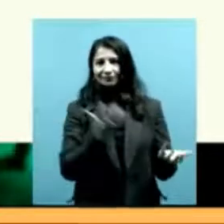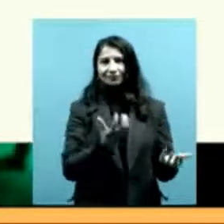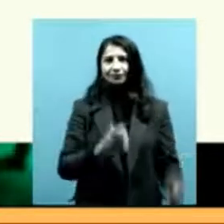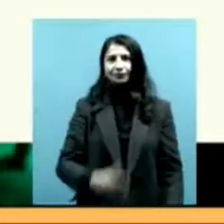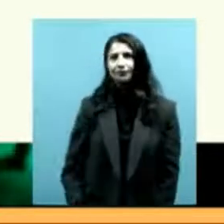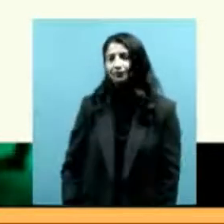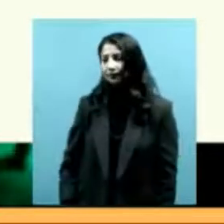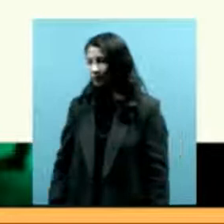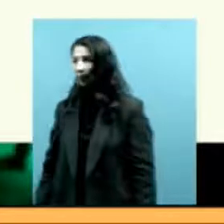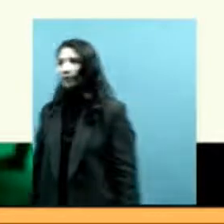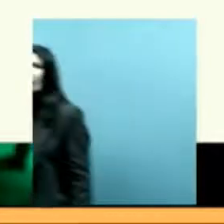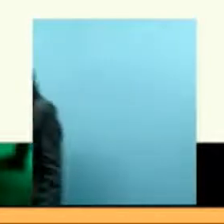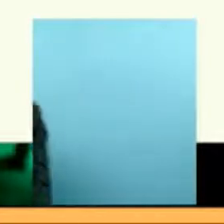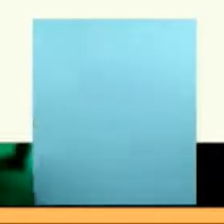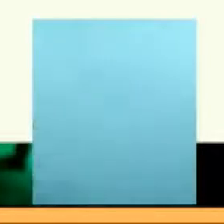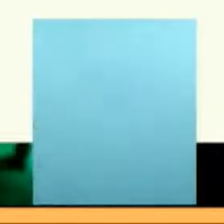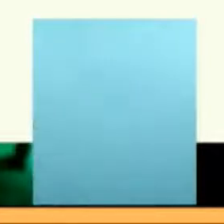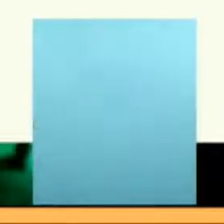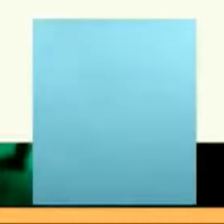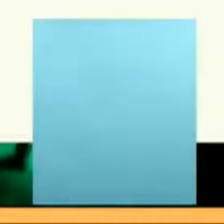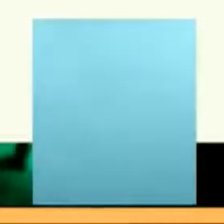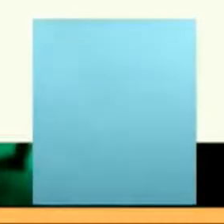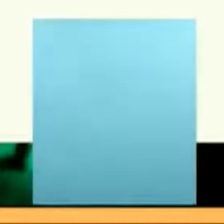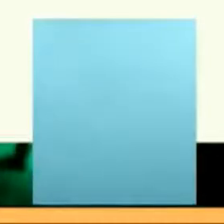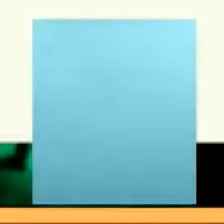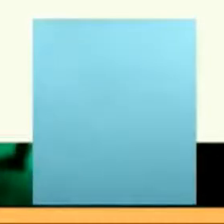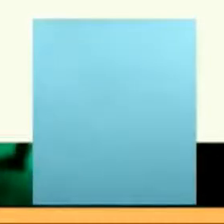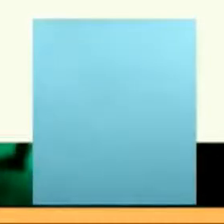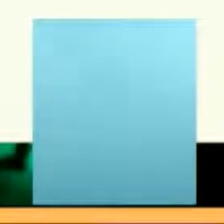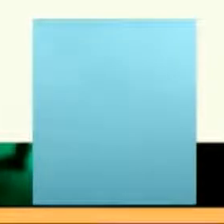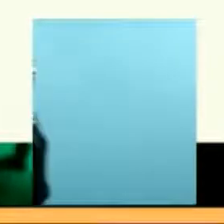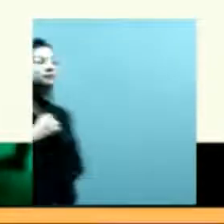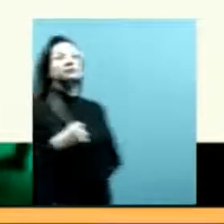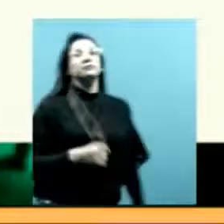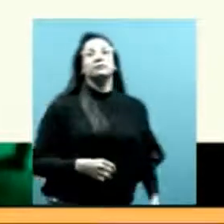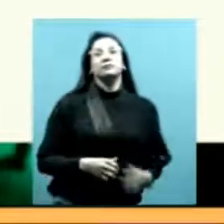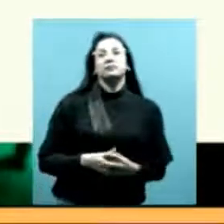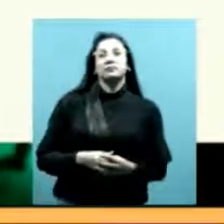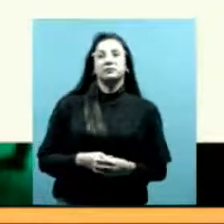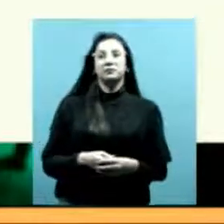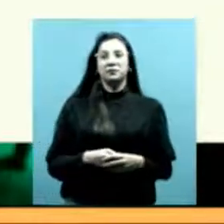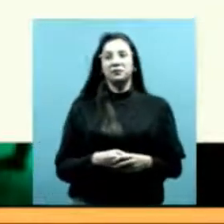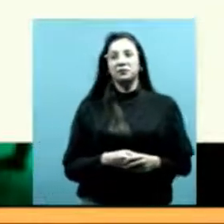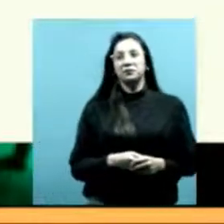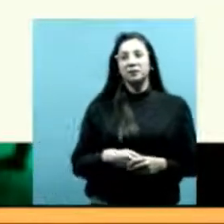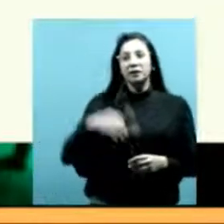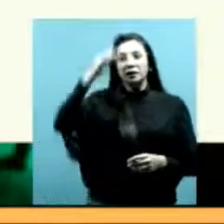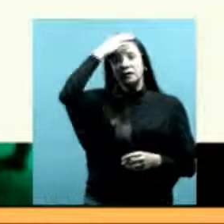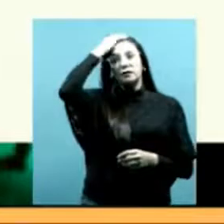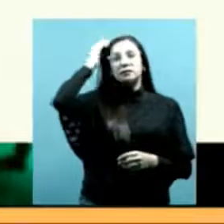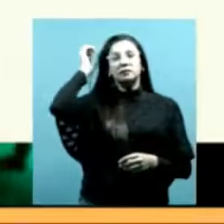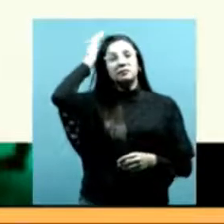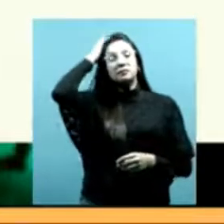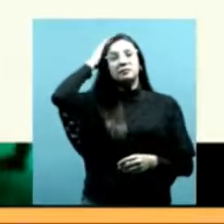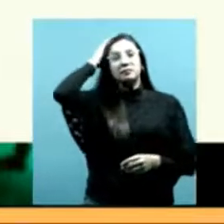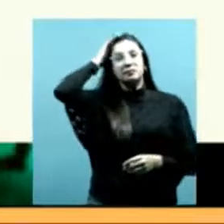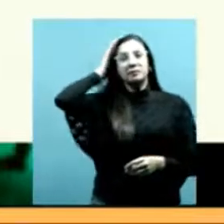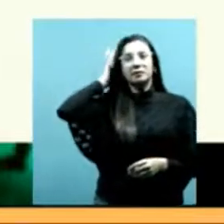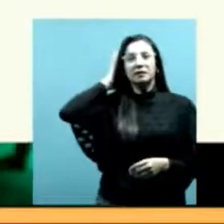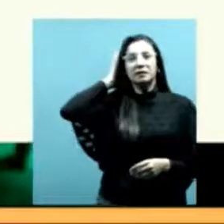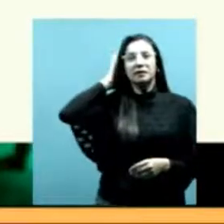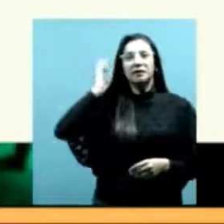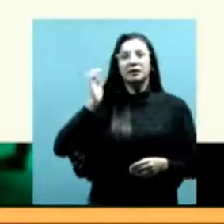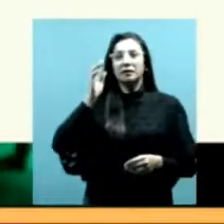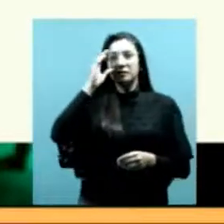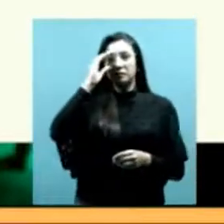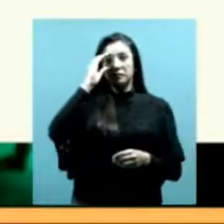Entonces ¿qué vimos hasta aquí? ¿Cuáles son estos usos del archivo? Por un lado la lógica de los papeles buscar